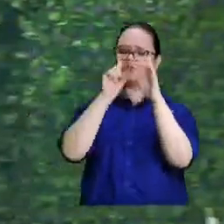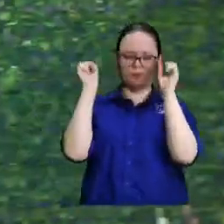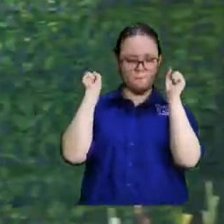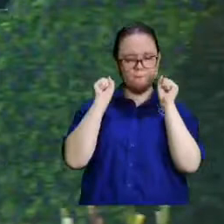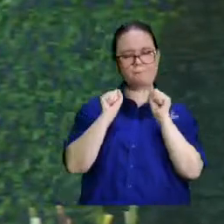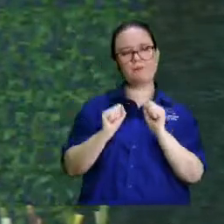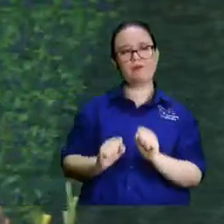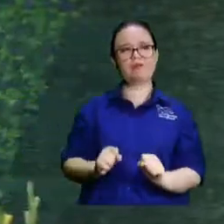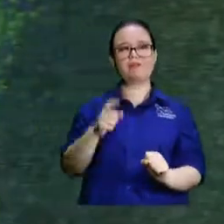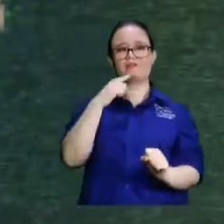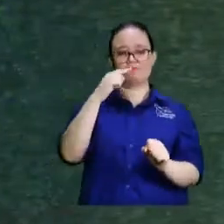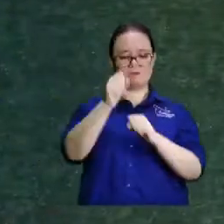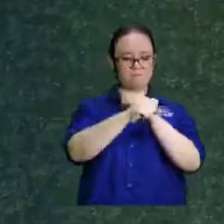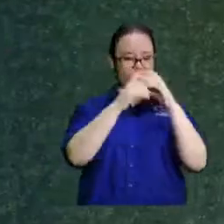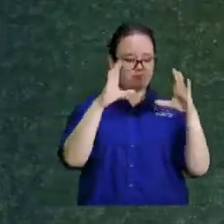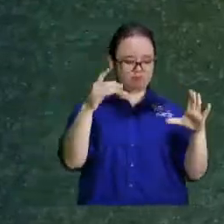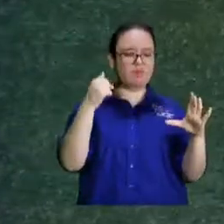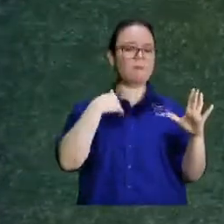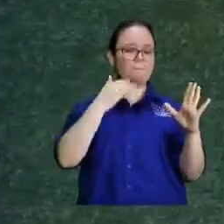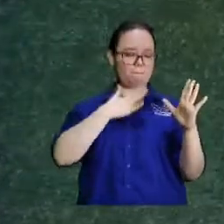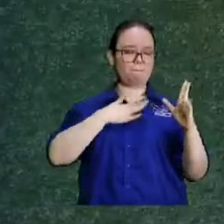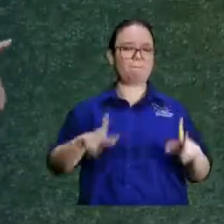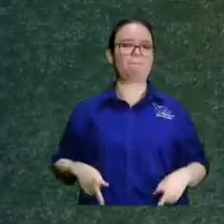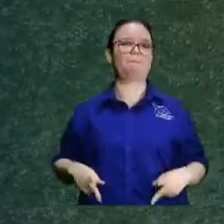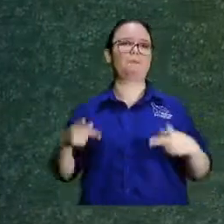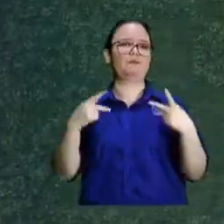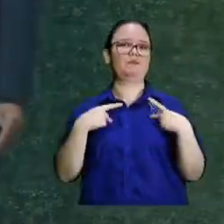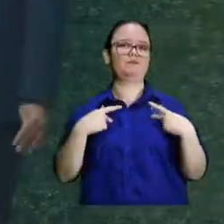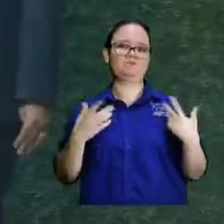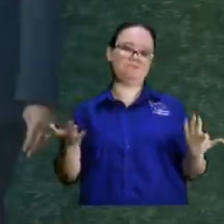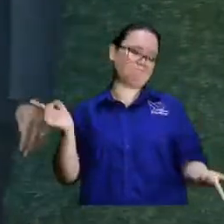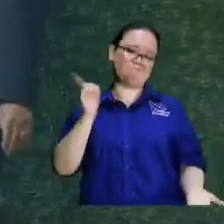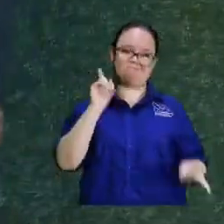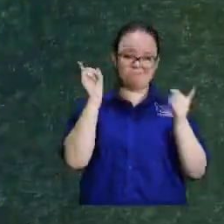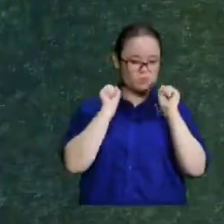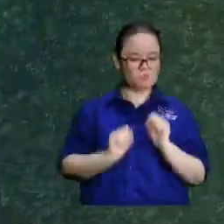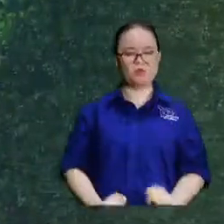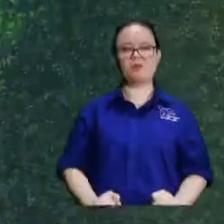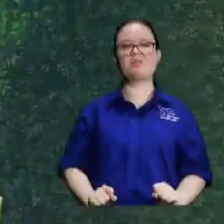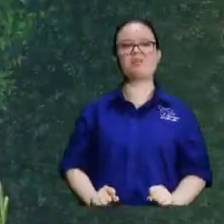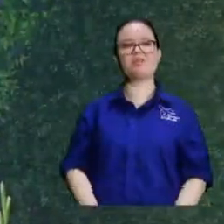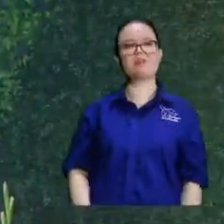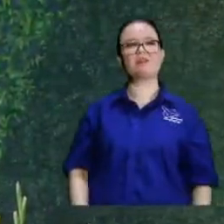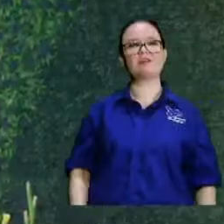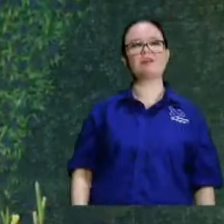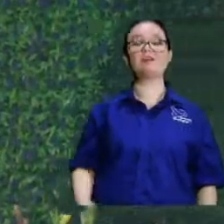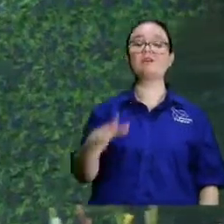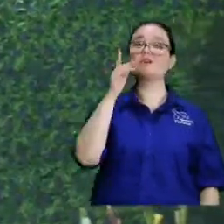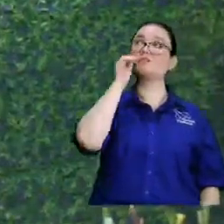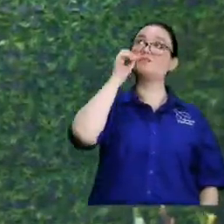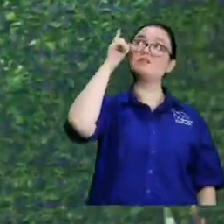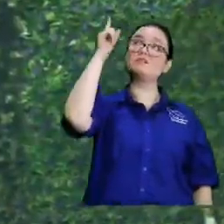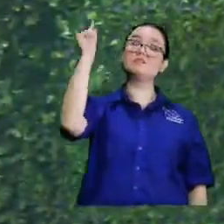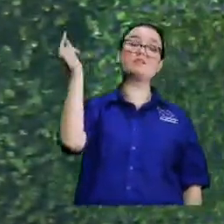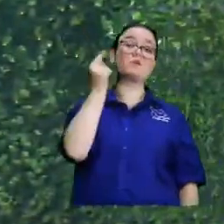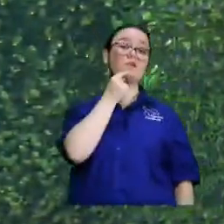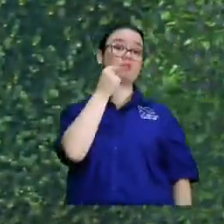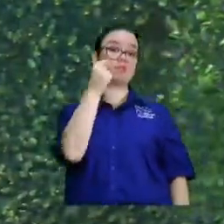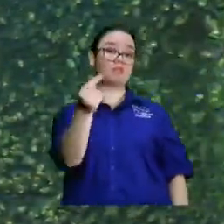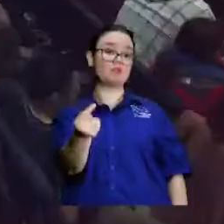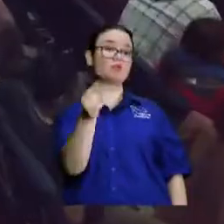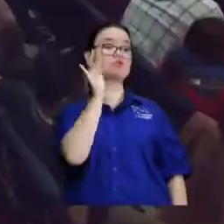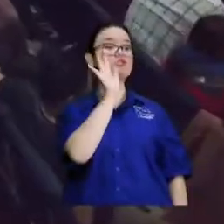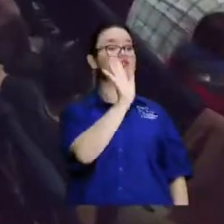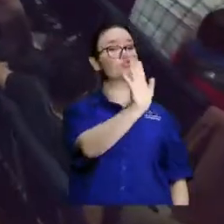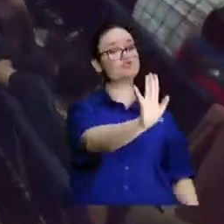el fruto diciendo aquí están mis frutos aquí están mis frutos no los puede sostener si por eso el señor lo que dijo es por sus